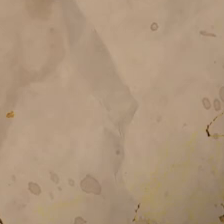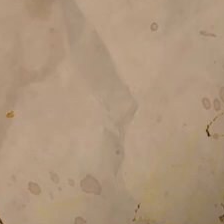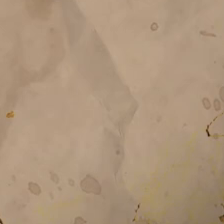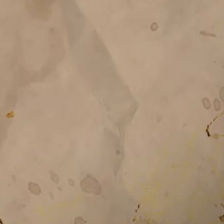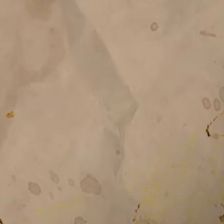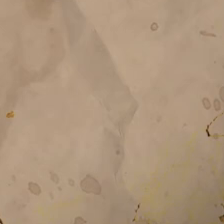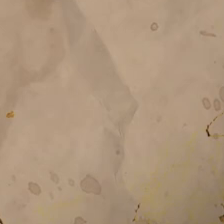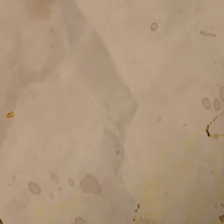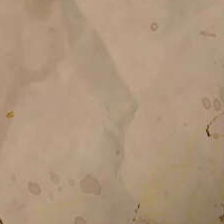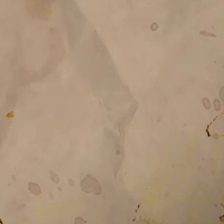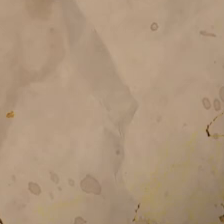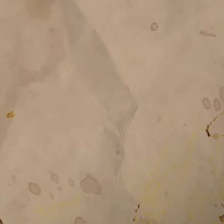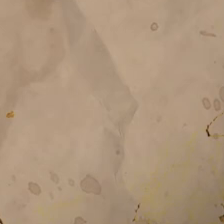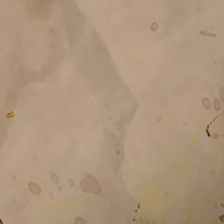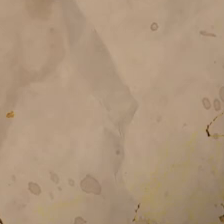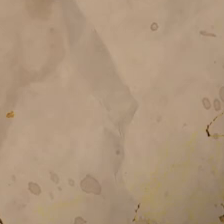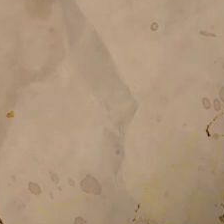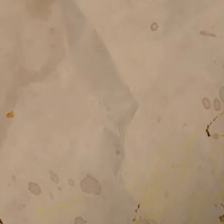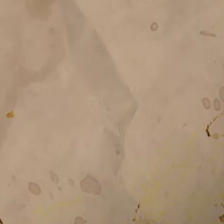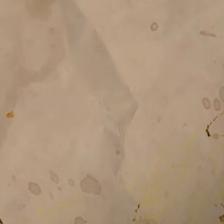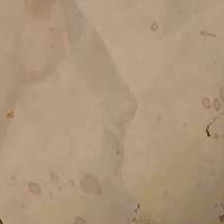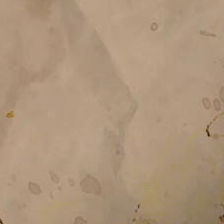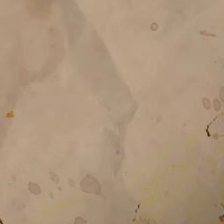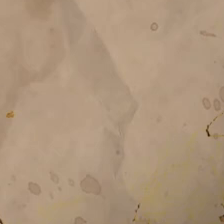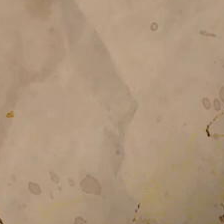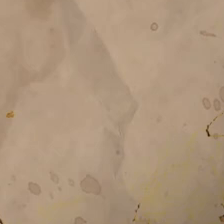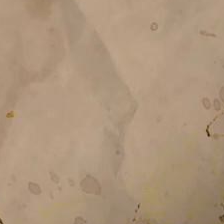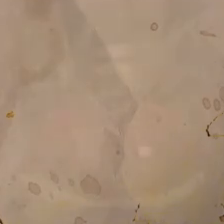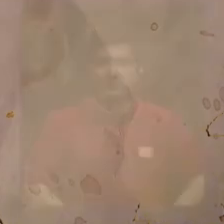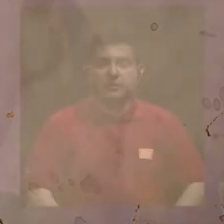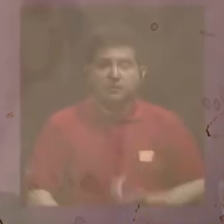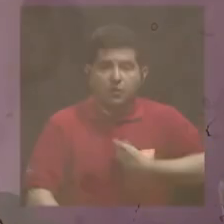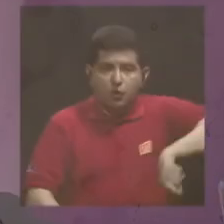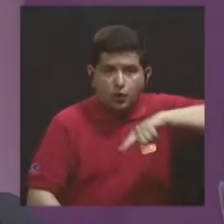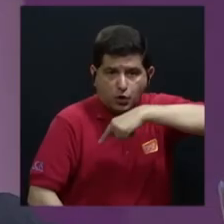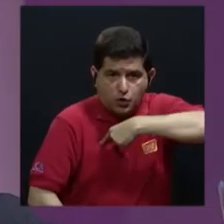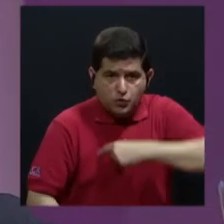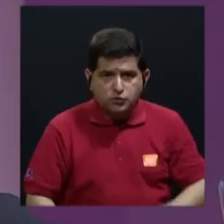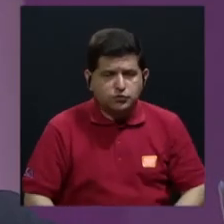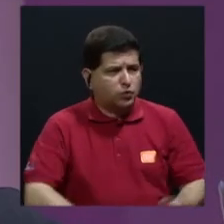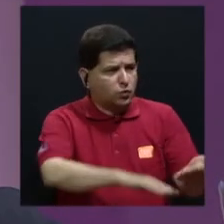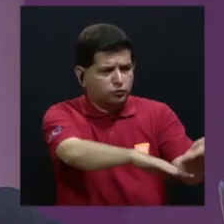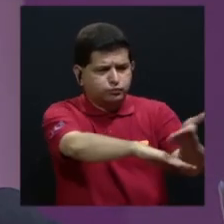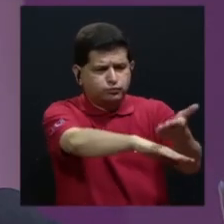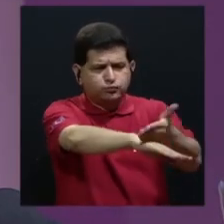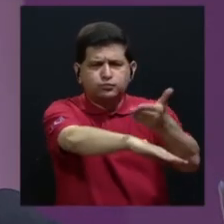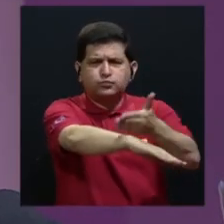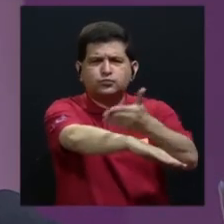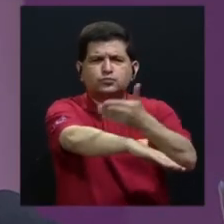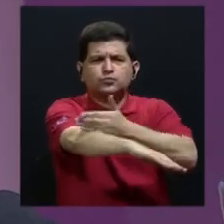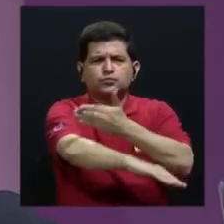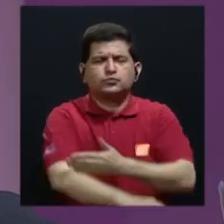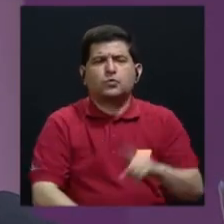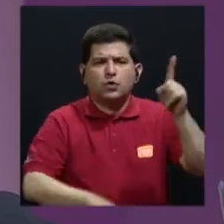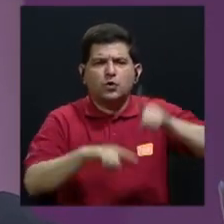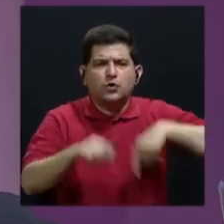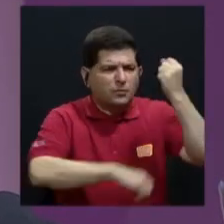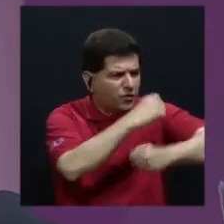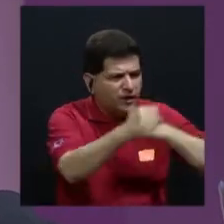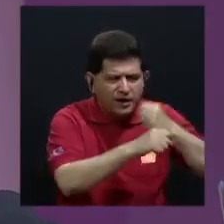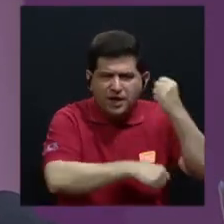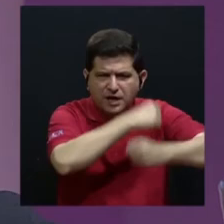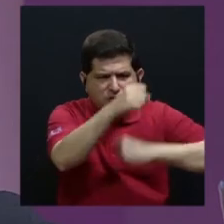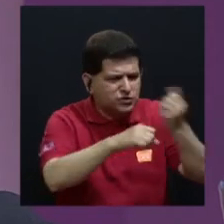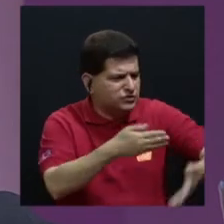pronto la carretera se abrió y hemos logrado avances que no se lograron en décadas.